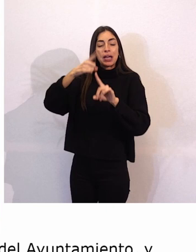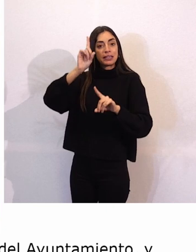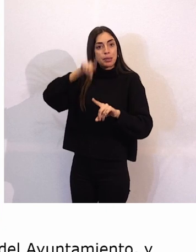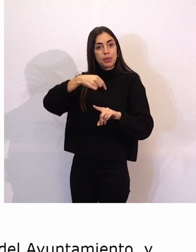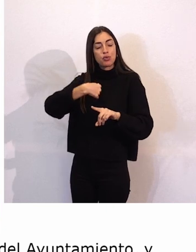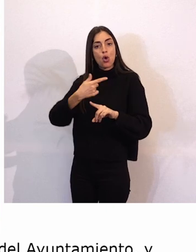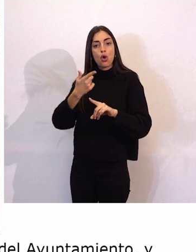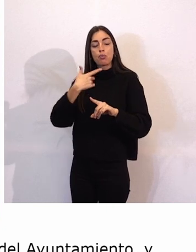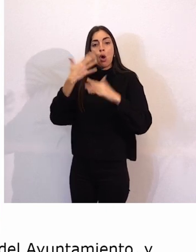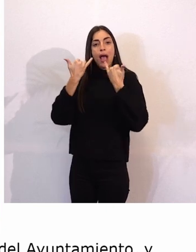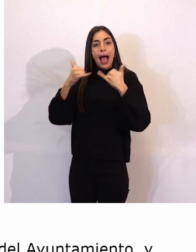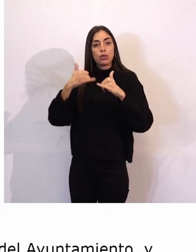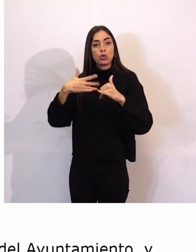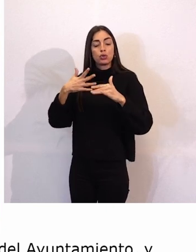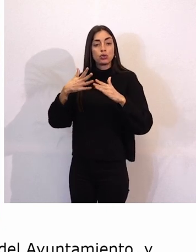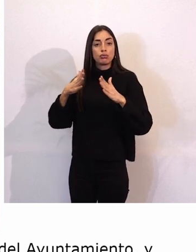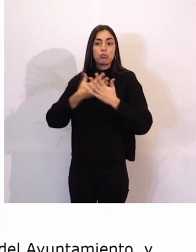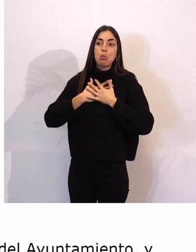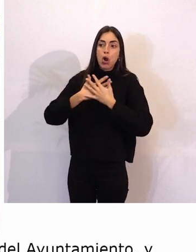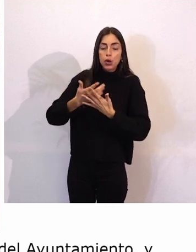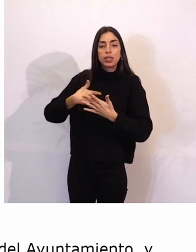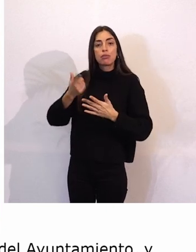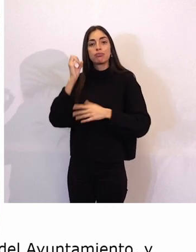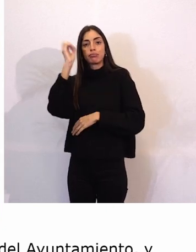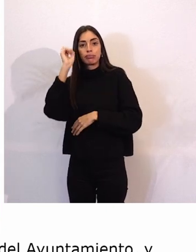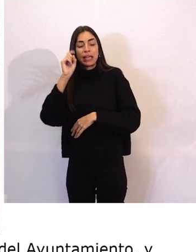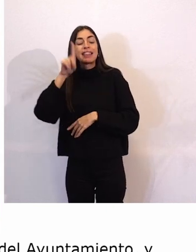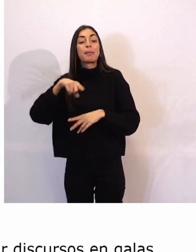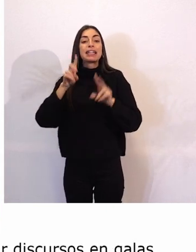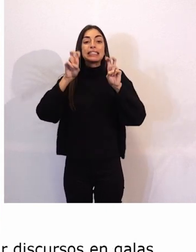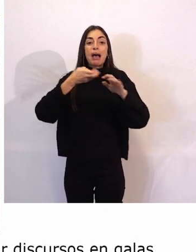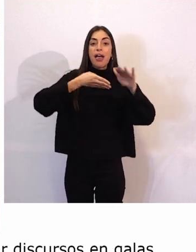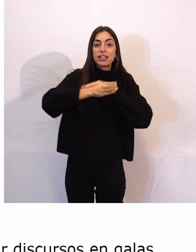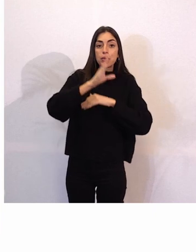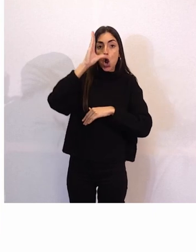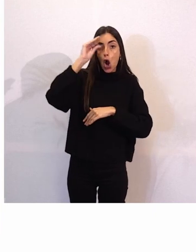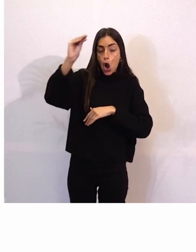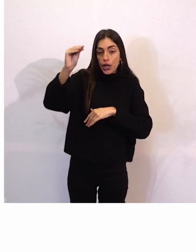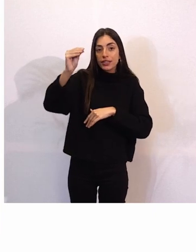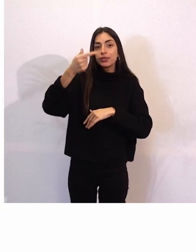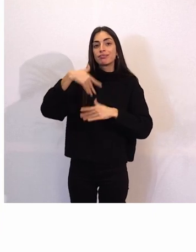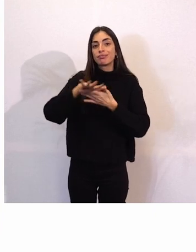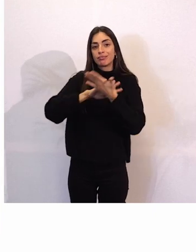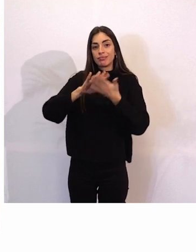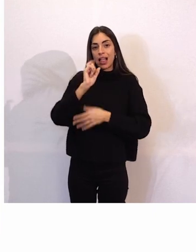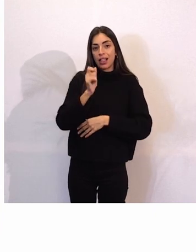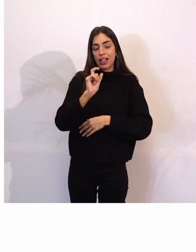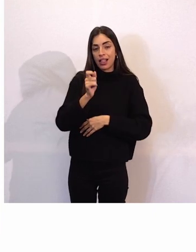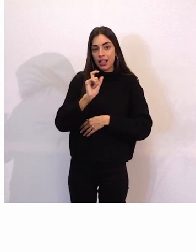comunitarias. La accesibilidad cognitiva también, lo hemos comentado todo el tiempo, es vital. Que estén adaptadas